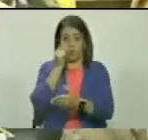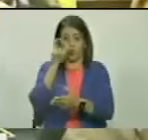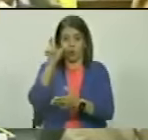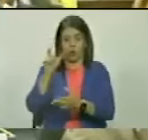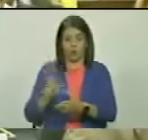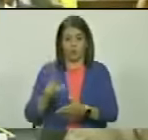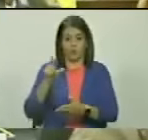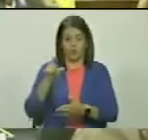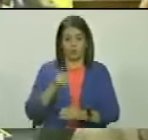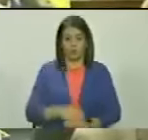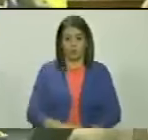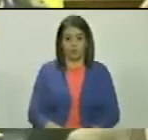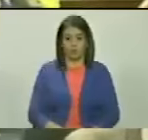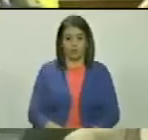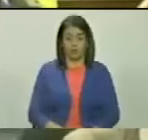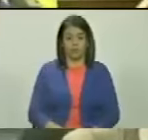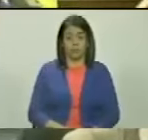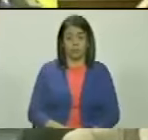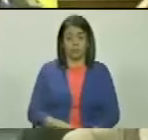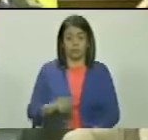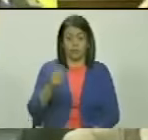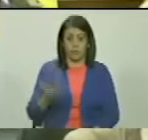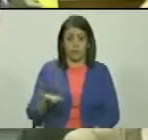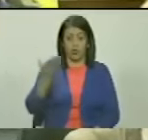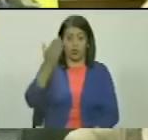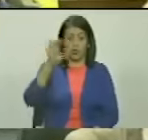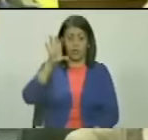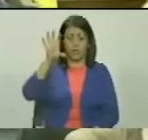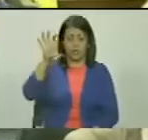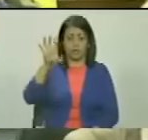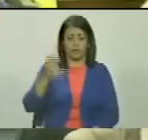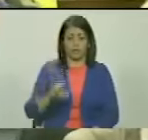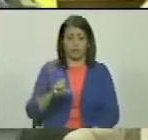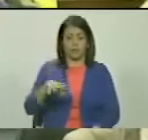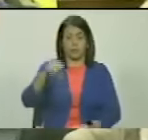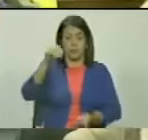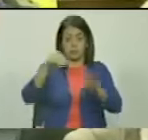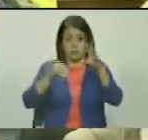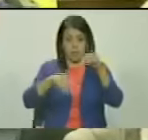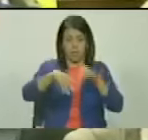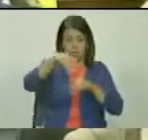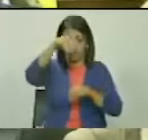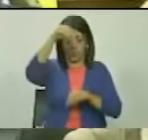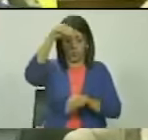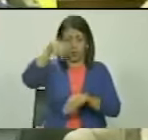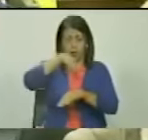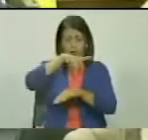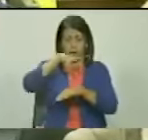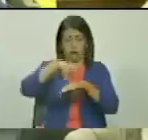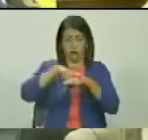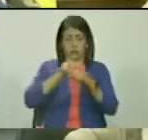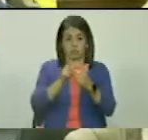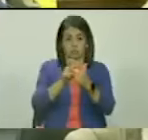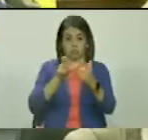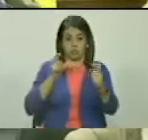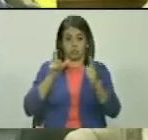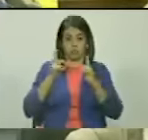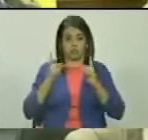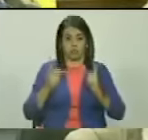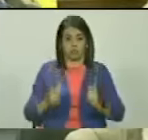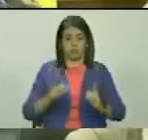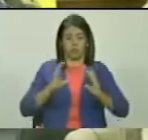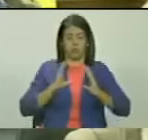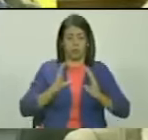a este patriota al panteón nacional donde deben descansar su